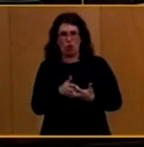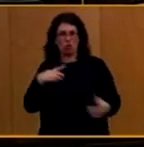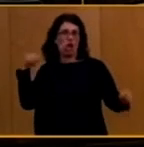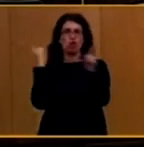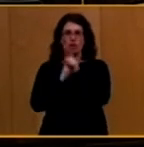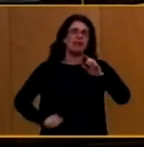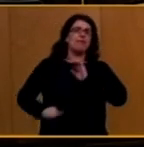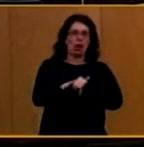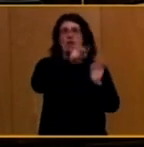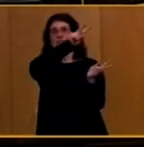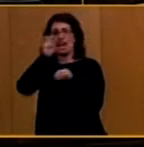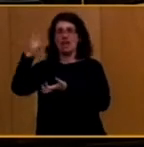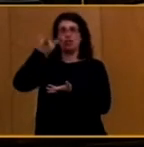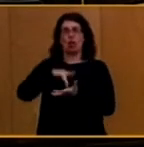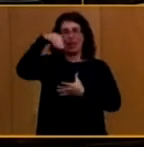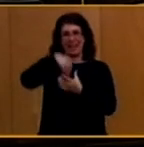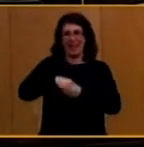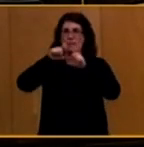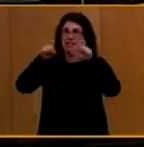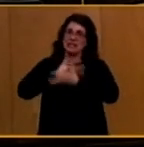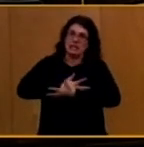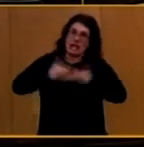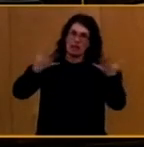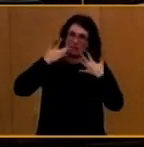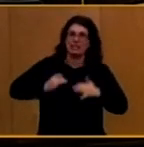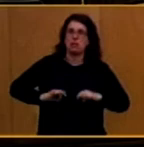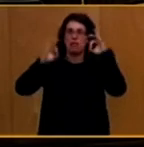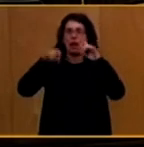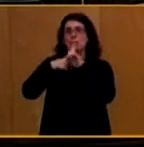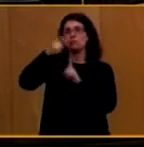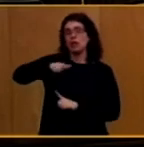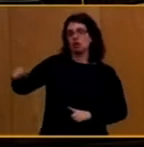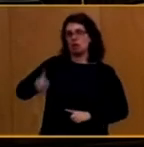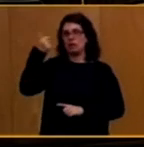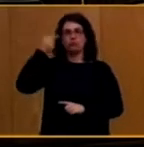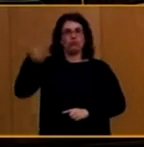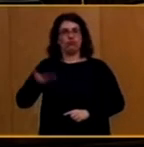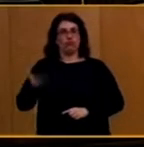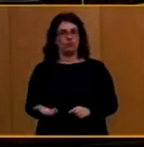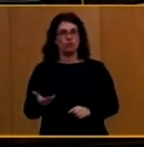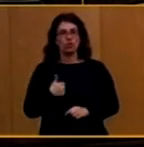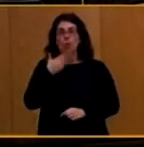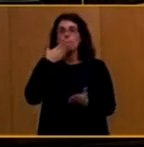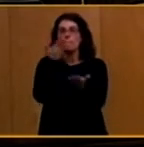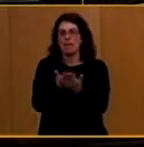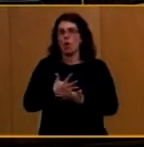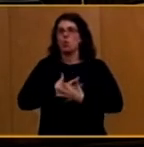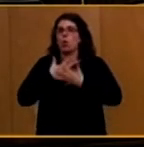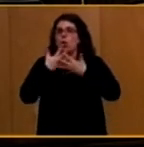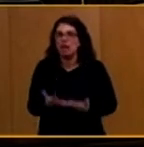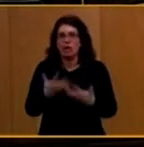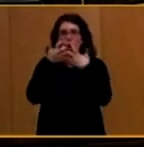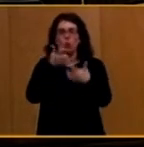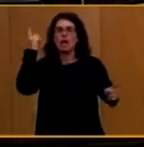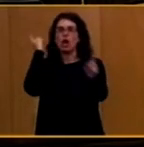que tienen especialmente las grandes empresas y los grandes defraudadores. Por tanto, lo que le pido es voluntad de luchar contra ese fraude y